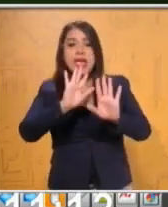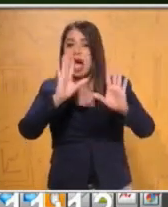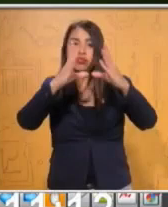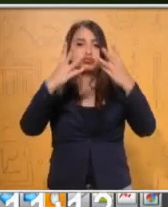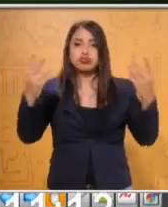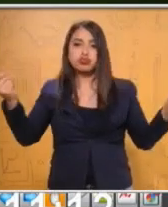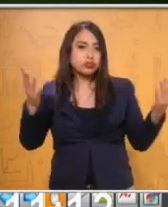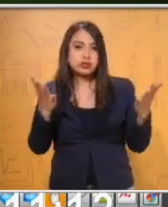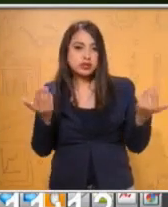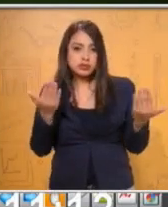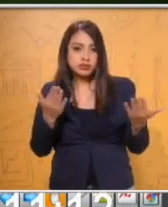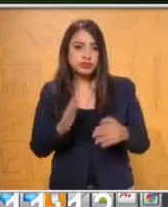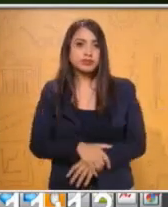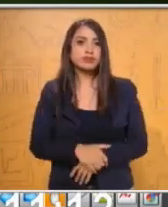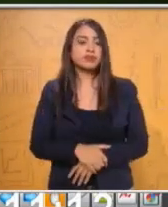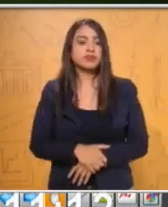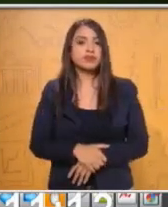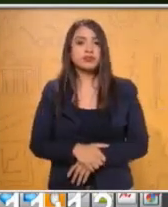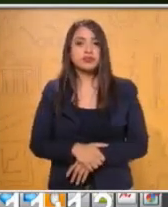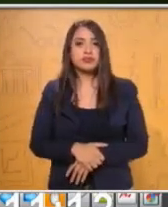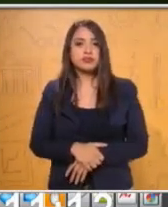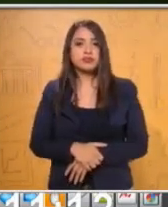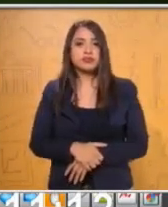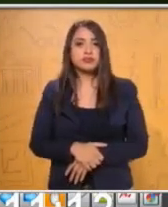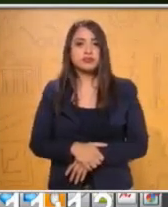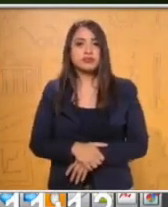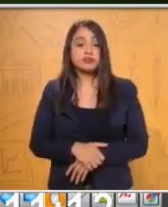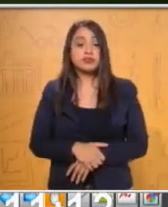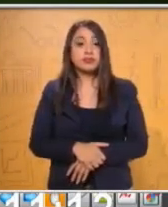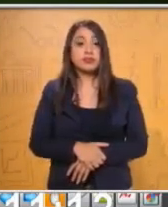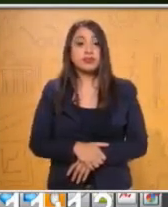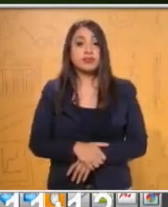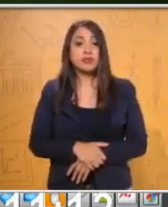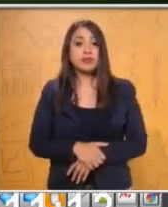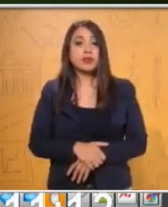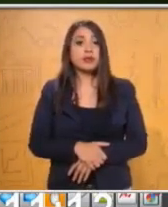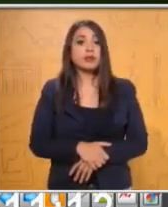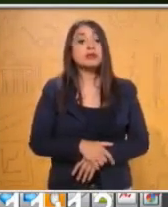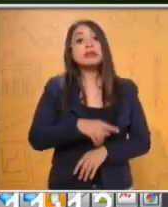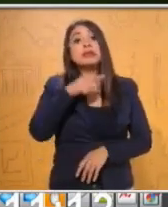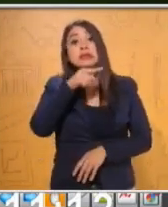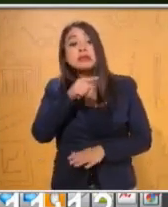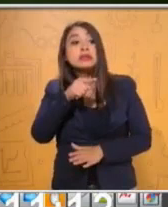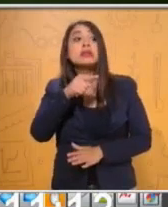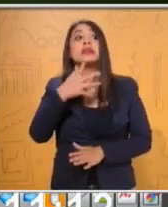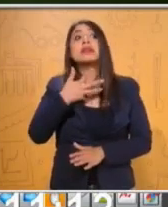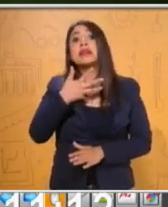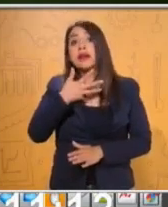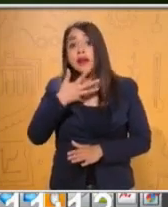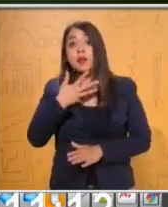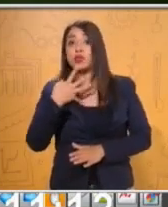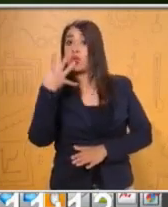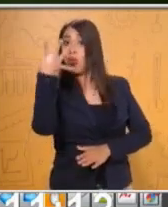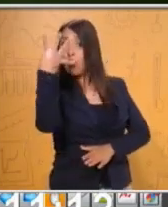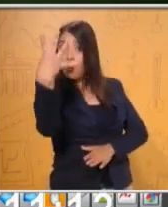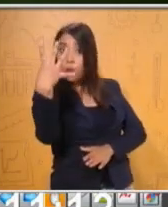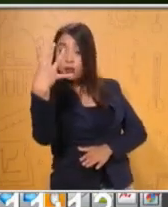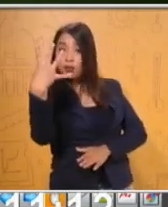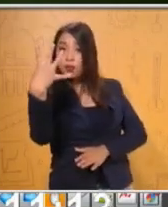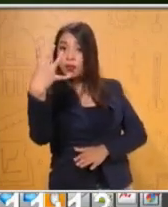Y ahora tenemos... Que sin esos cuatro, en lugar de tener veinte, tenemos dieciséis.